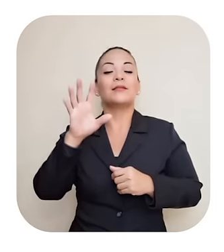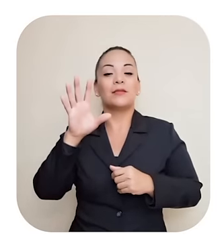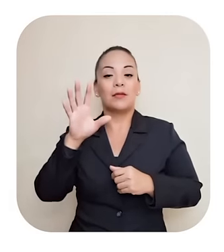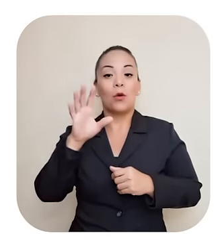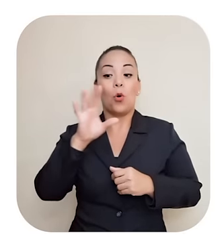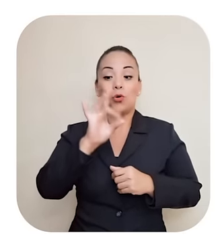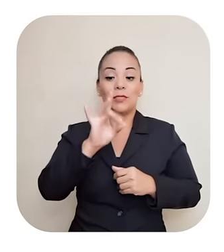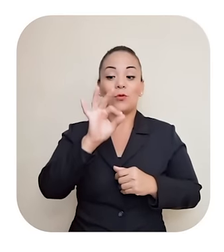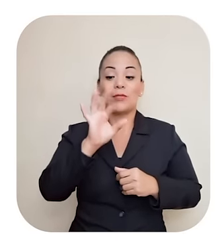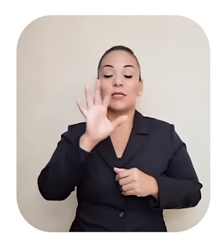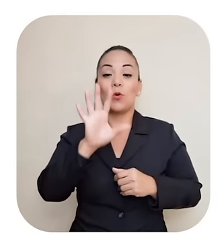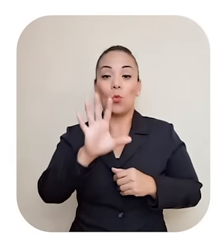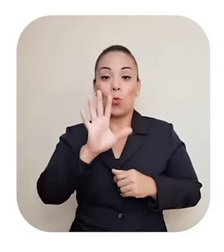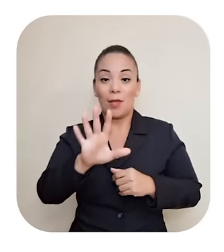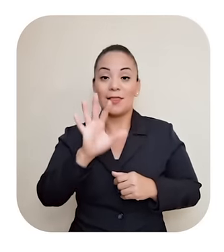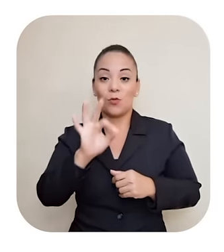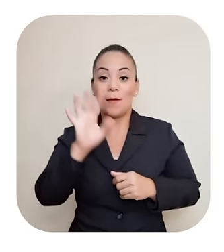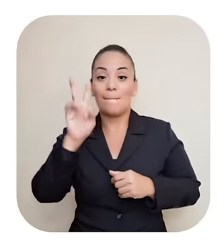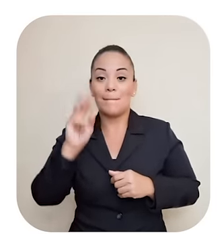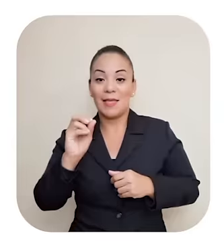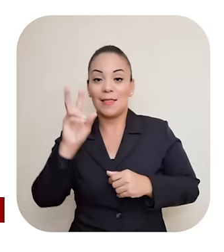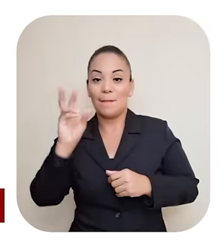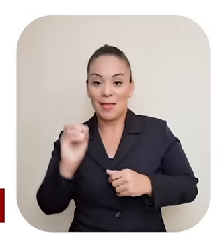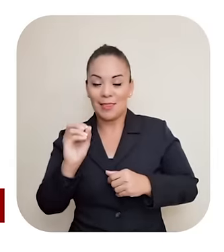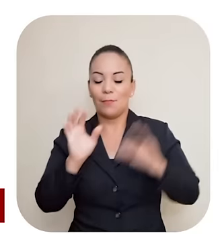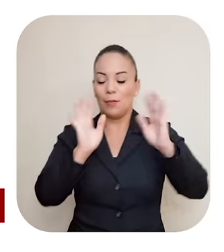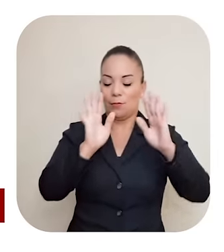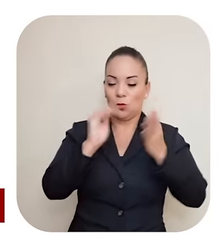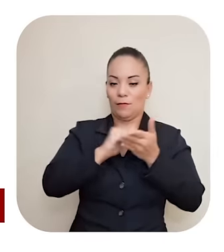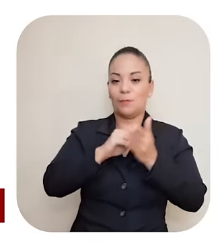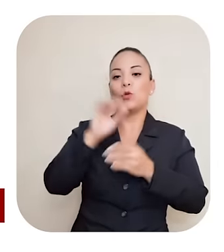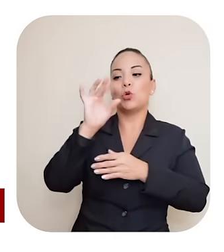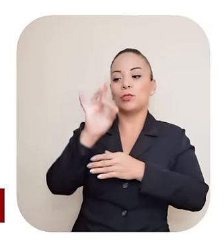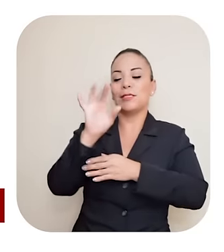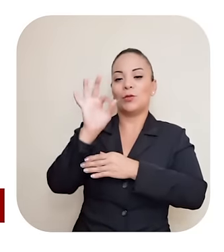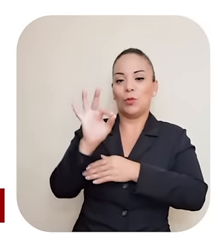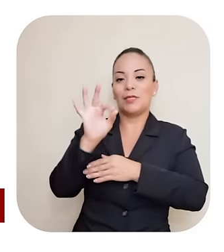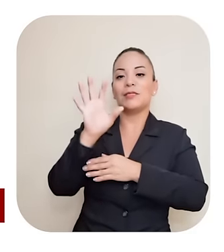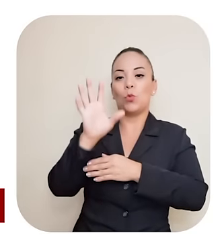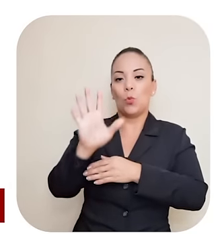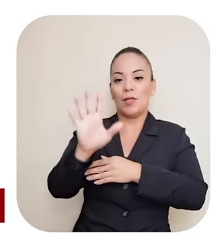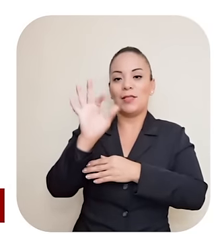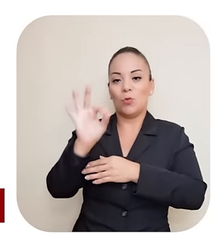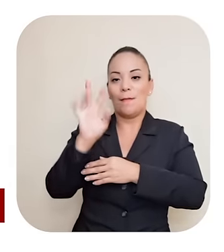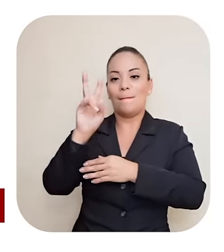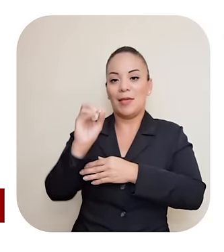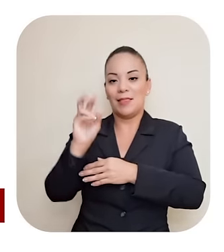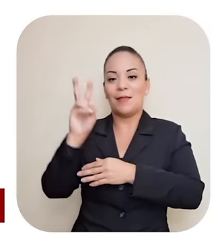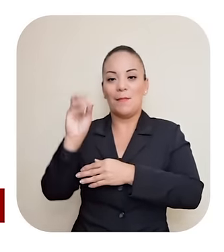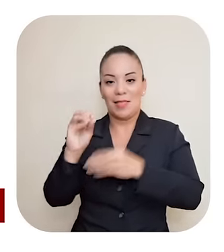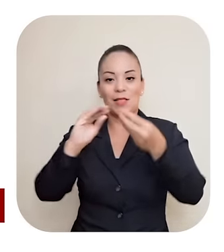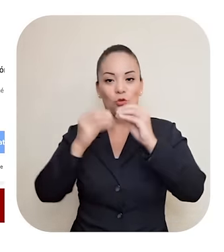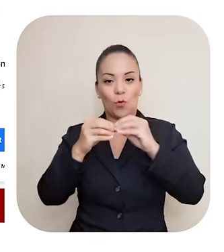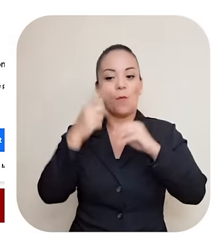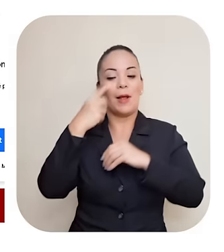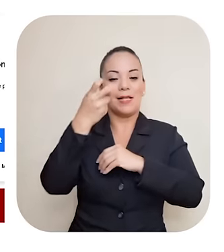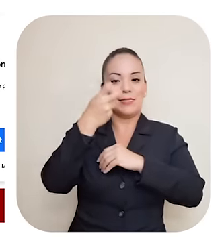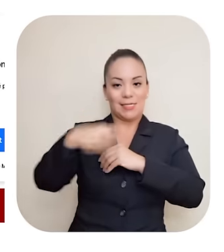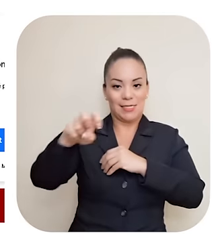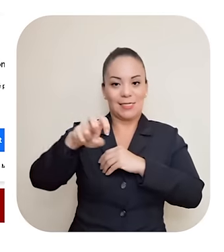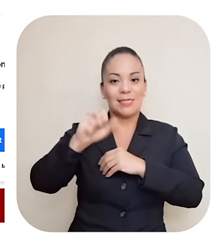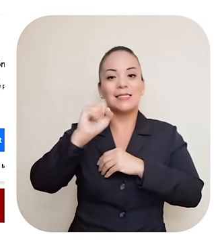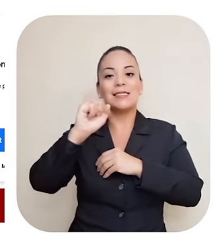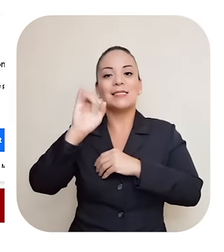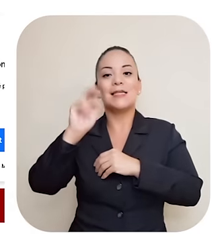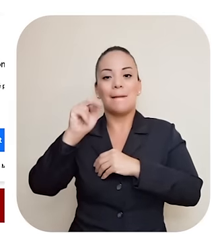89 59 89 20 20 Siempre móvil Pueden hacer 89 59 20 20 20 89 59 20